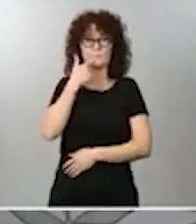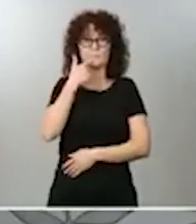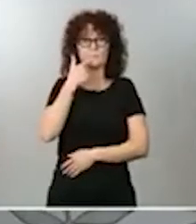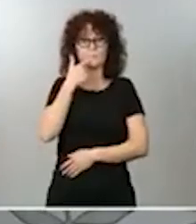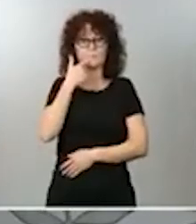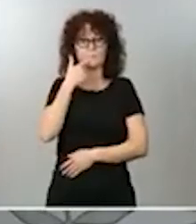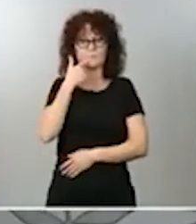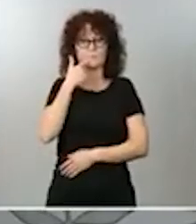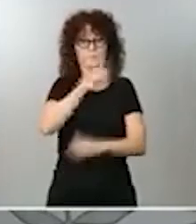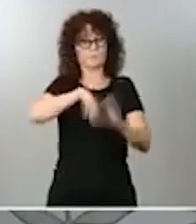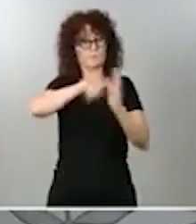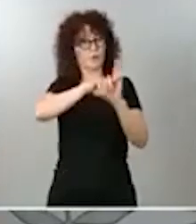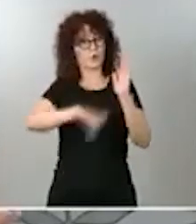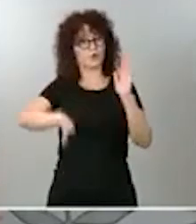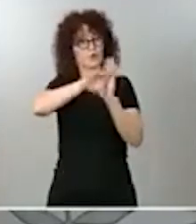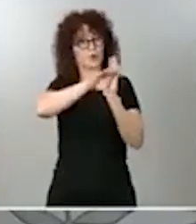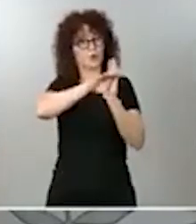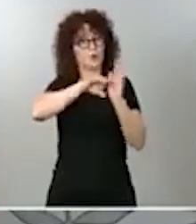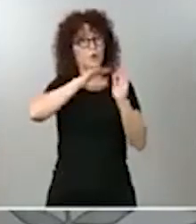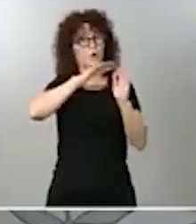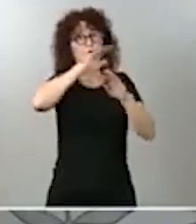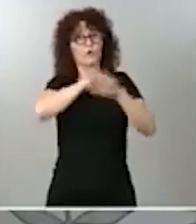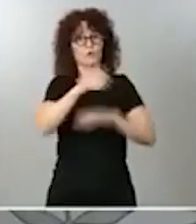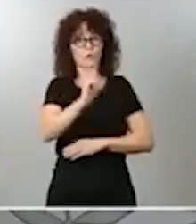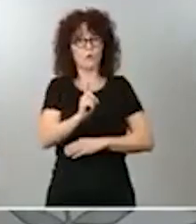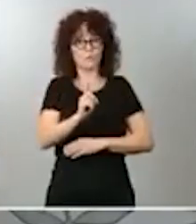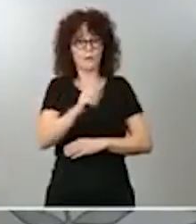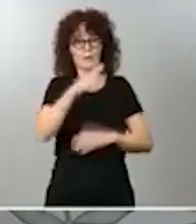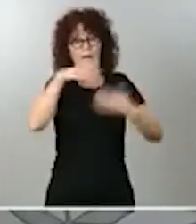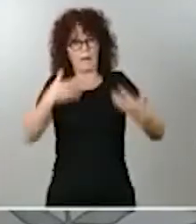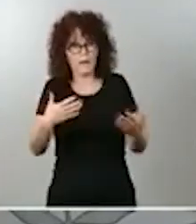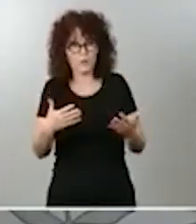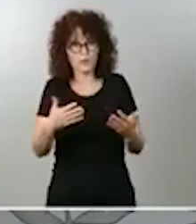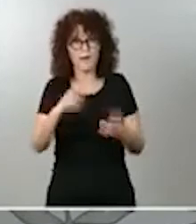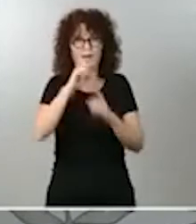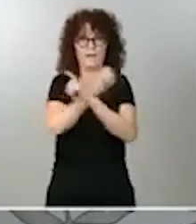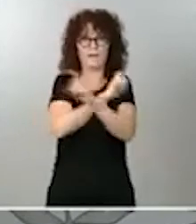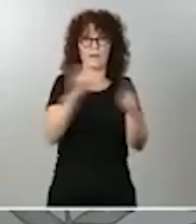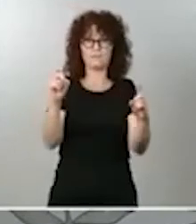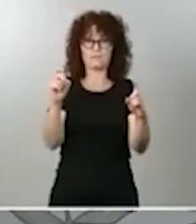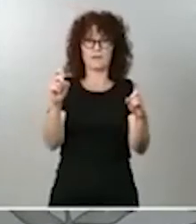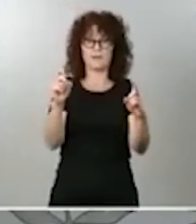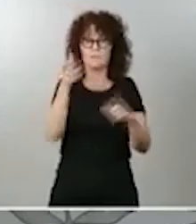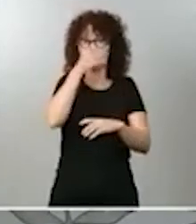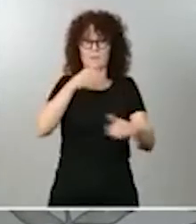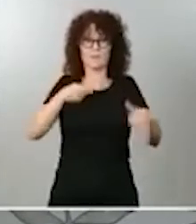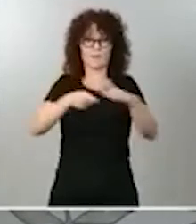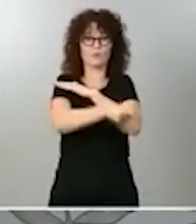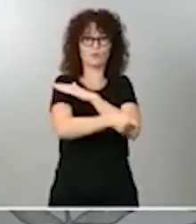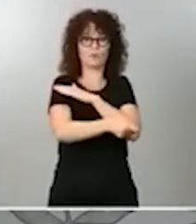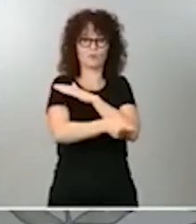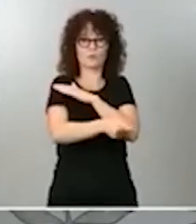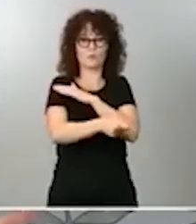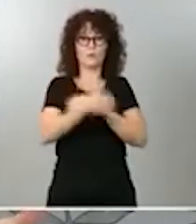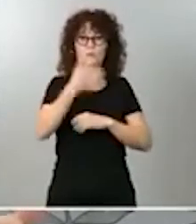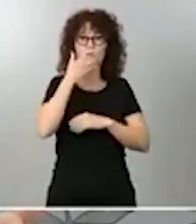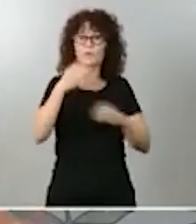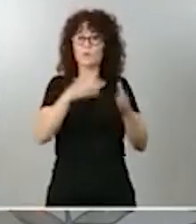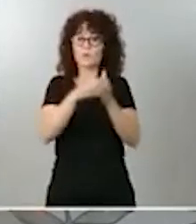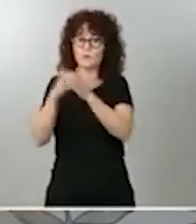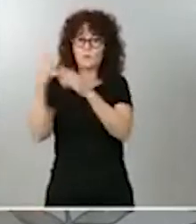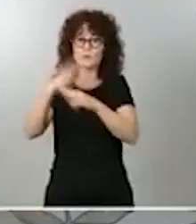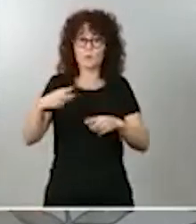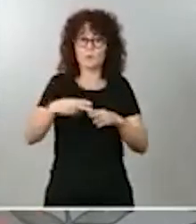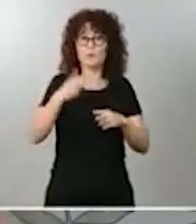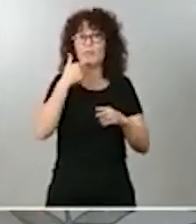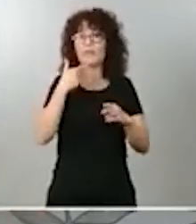que no tenga otra cosa que hacer hoy que anunciar un recurso si los partidos políticos promueven el desbloqueo. Es